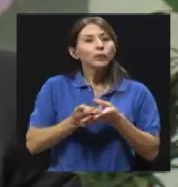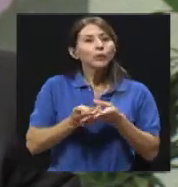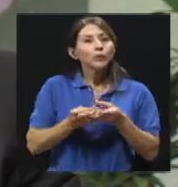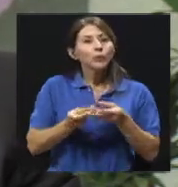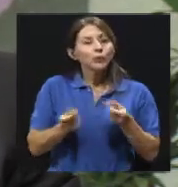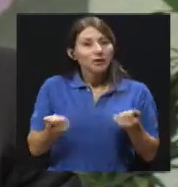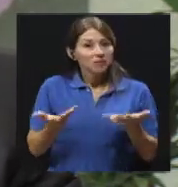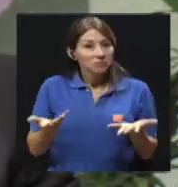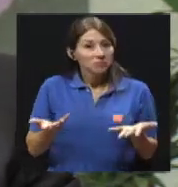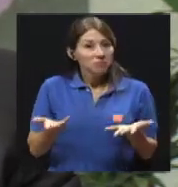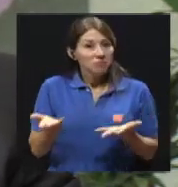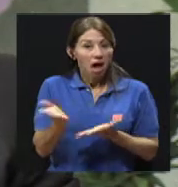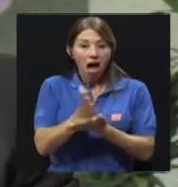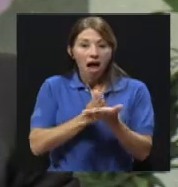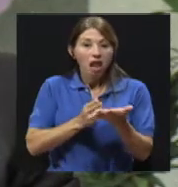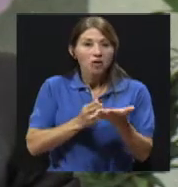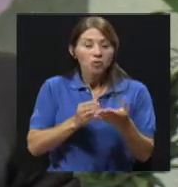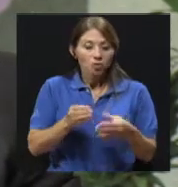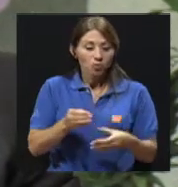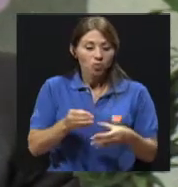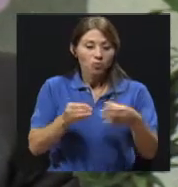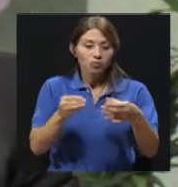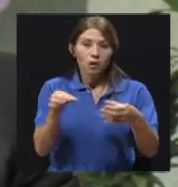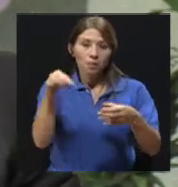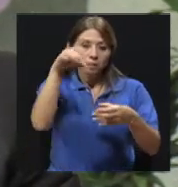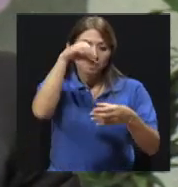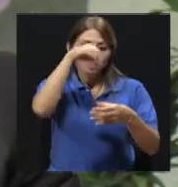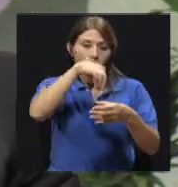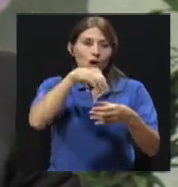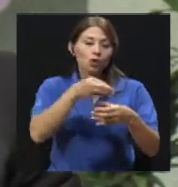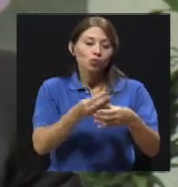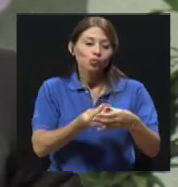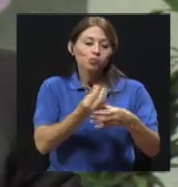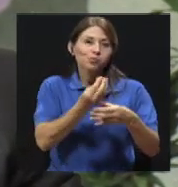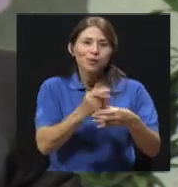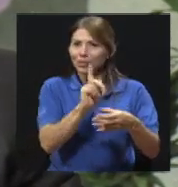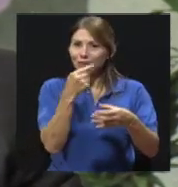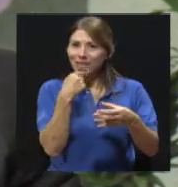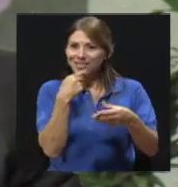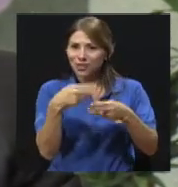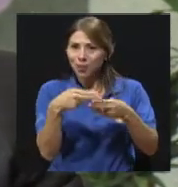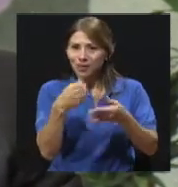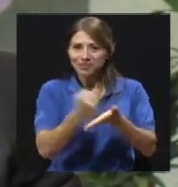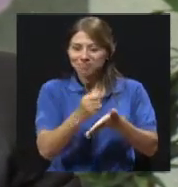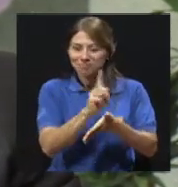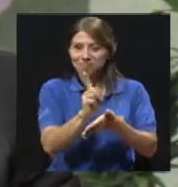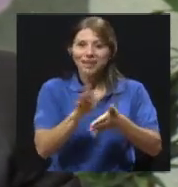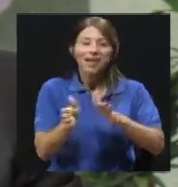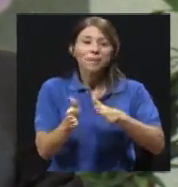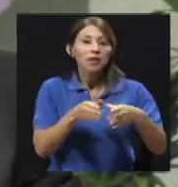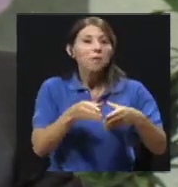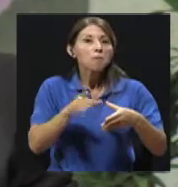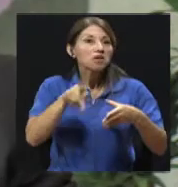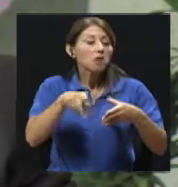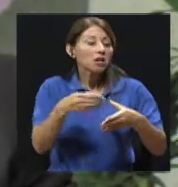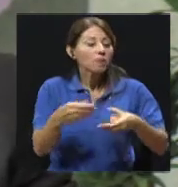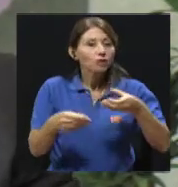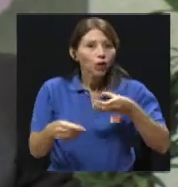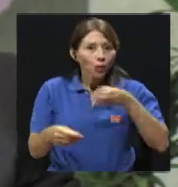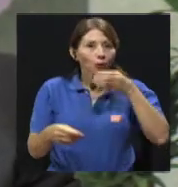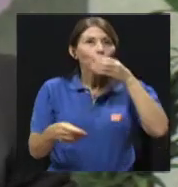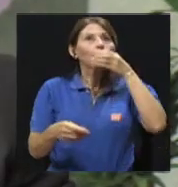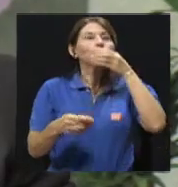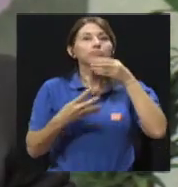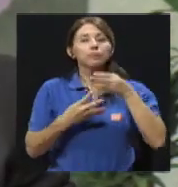una pastilla efervescente, no digo marcas porque, obvio, y se alivia con eso y no vuelve a tener dolor,